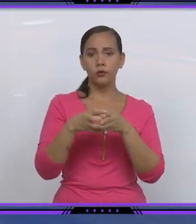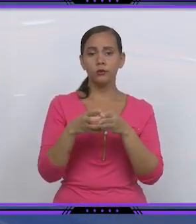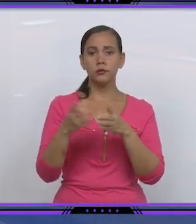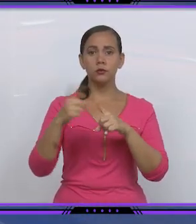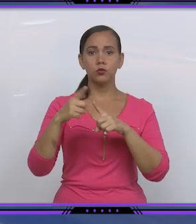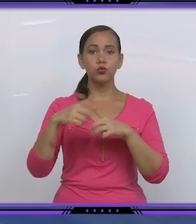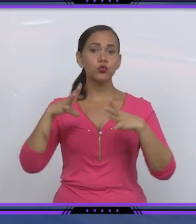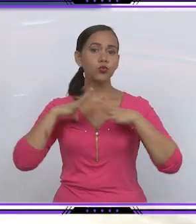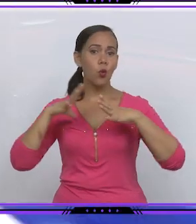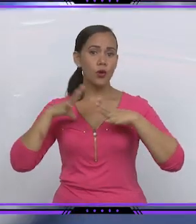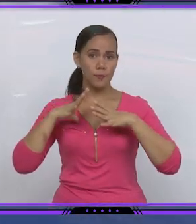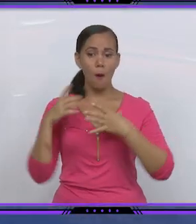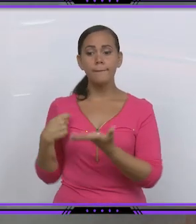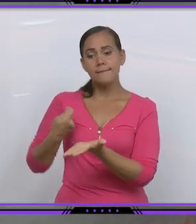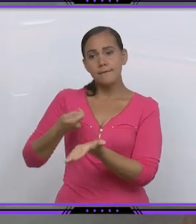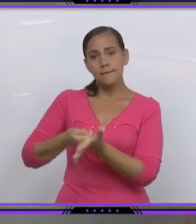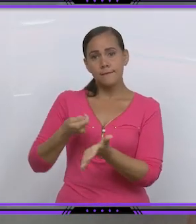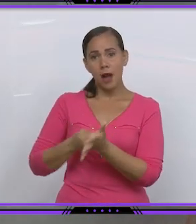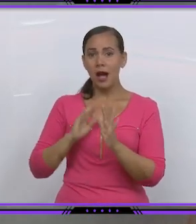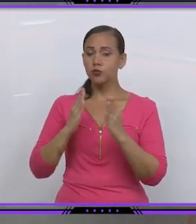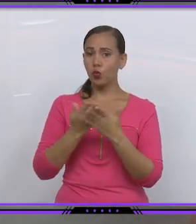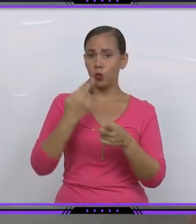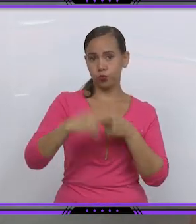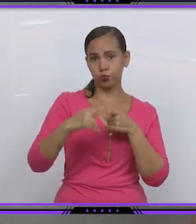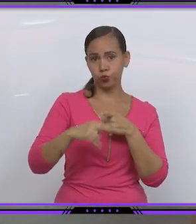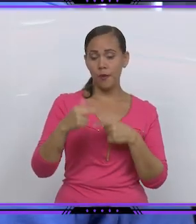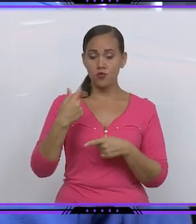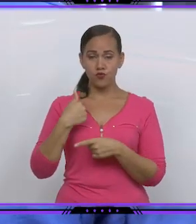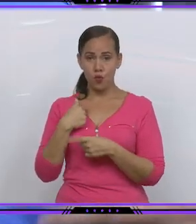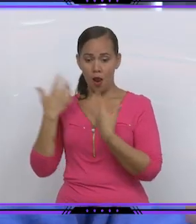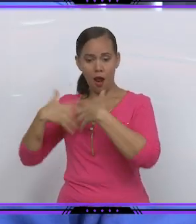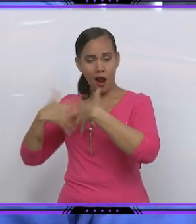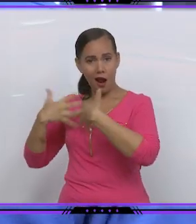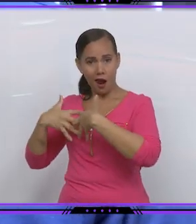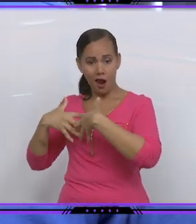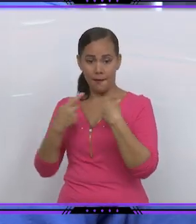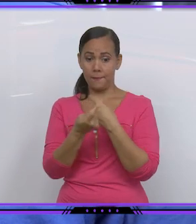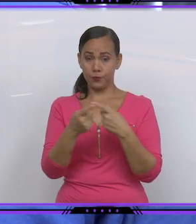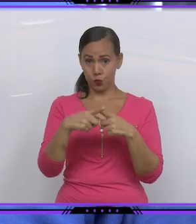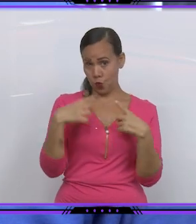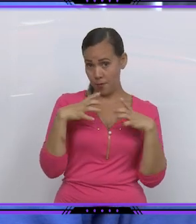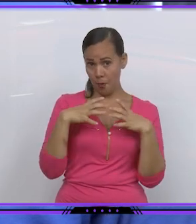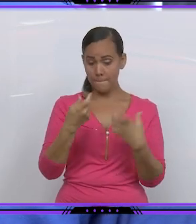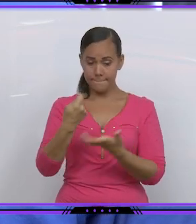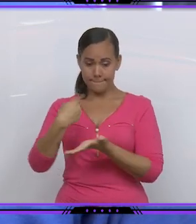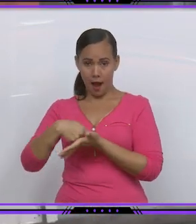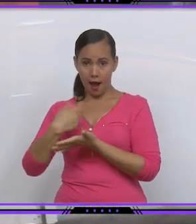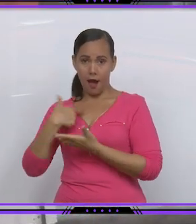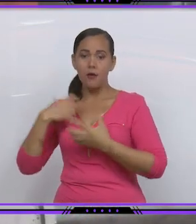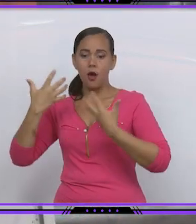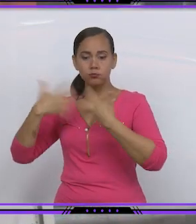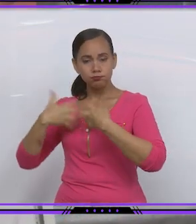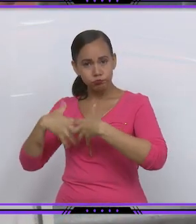financiando todos sus insumos para yo producirle todos los productos, toallas, la servilleta, el